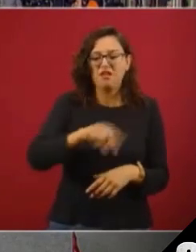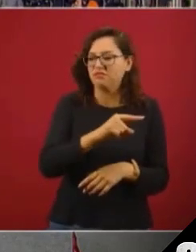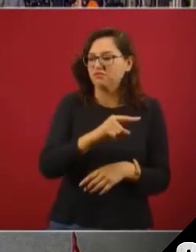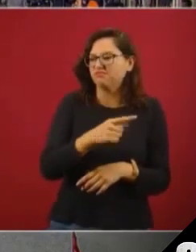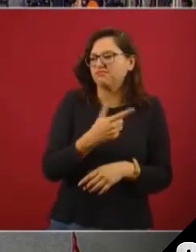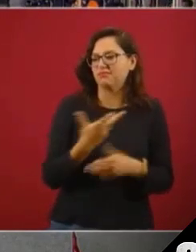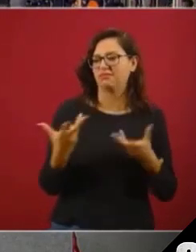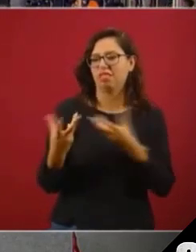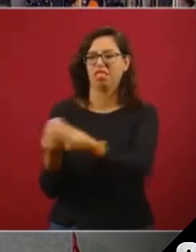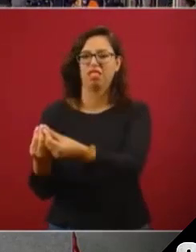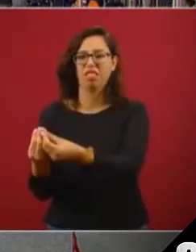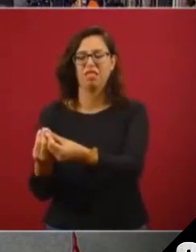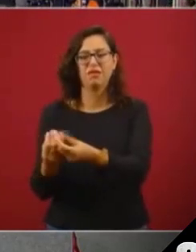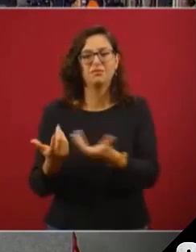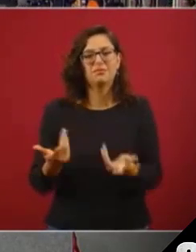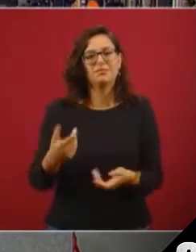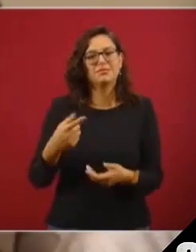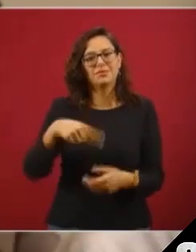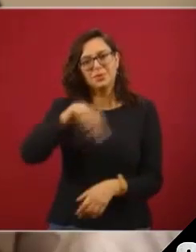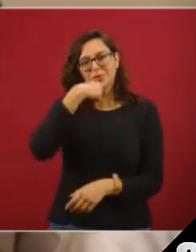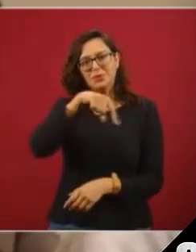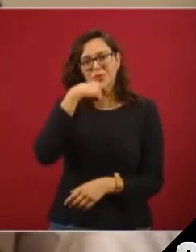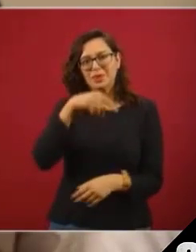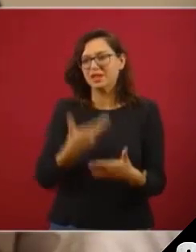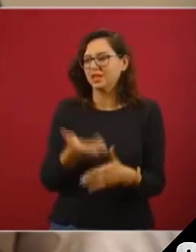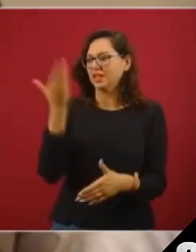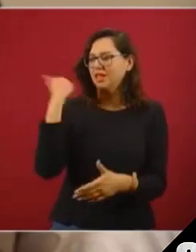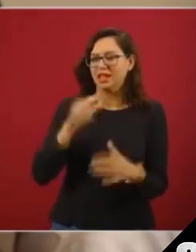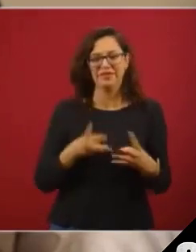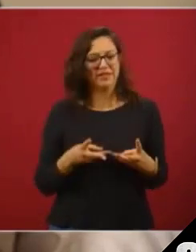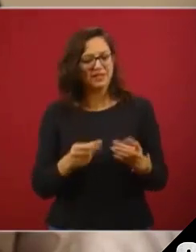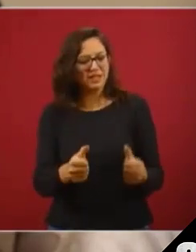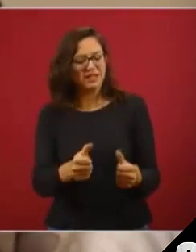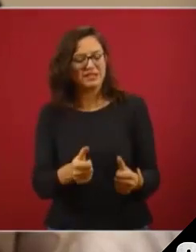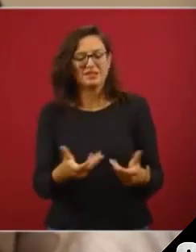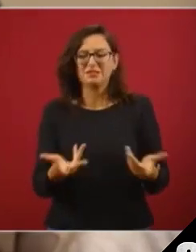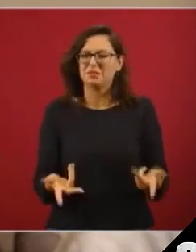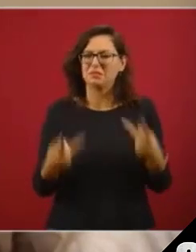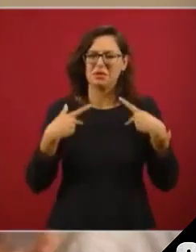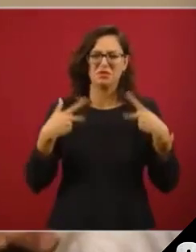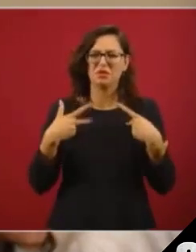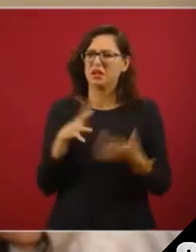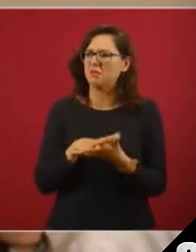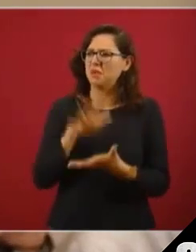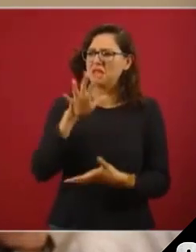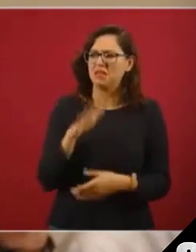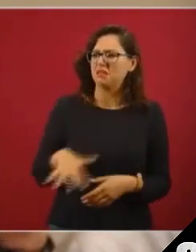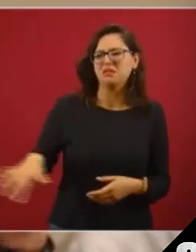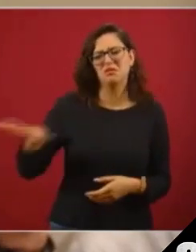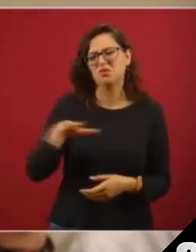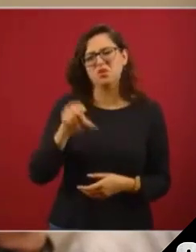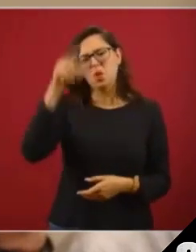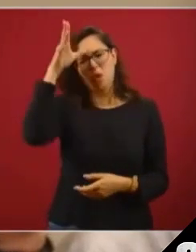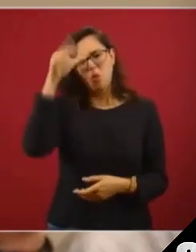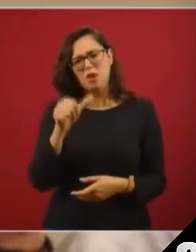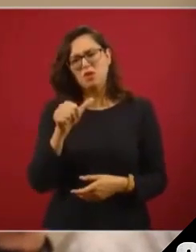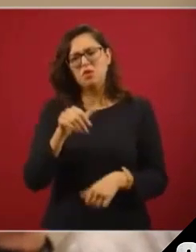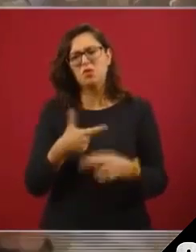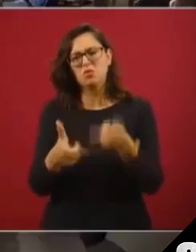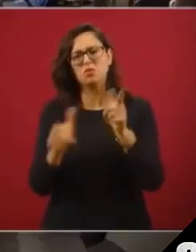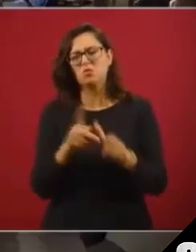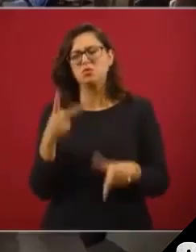Pues la verdad es que los ciudadanos en su mayoría no ven con buenos ojos la creación de más partidos políticos.